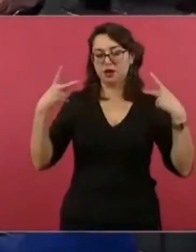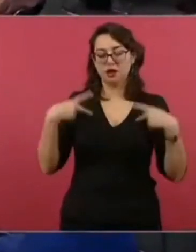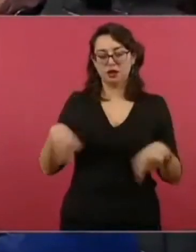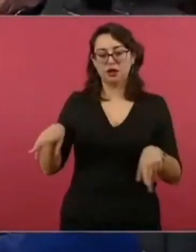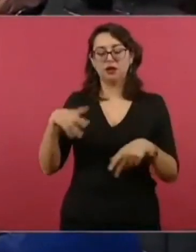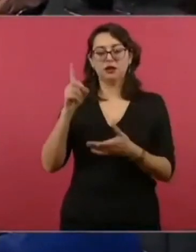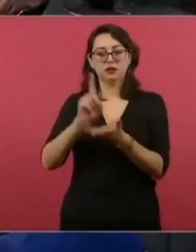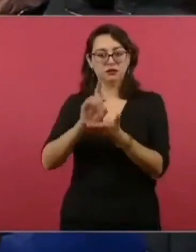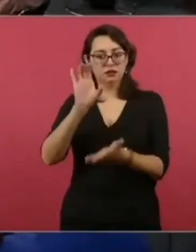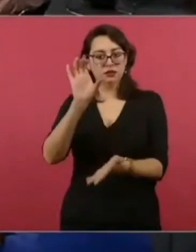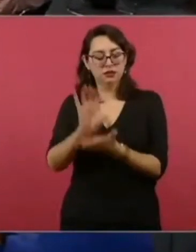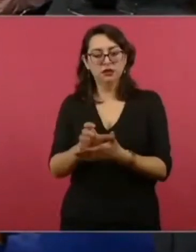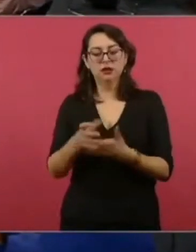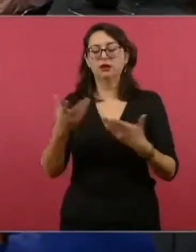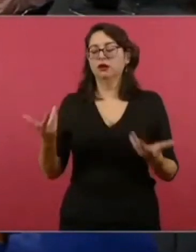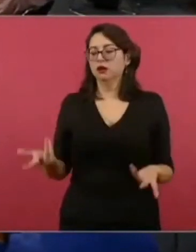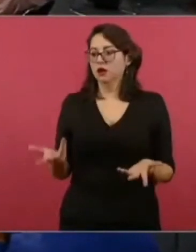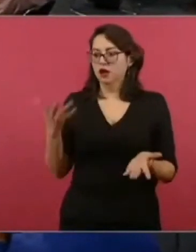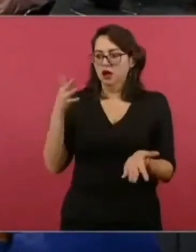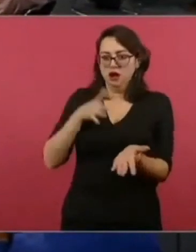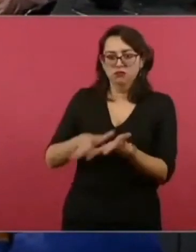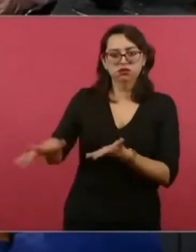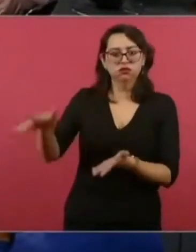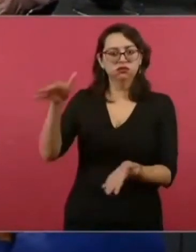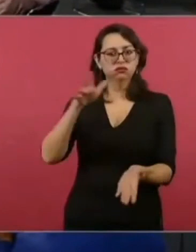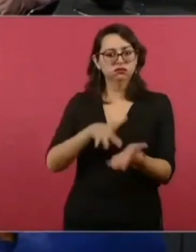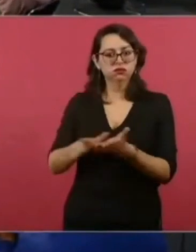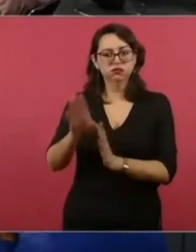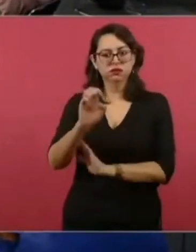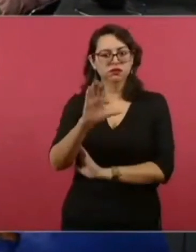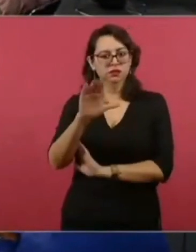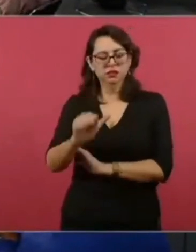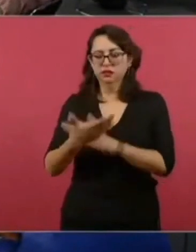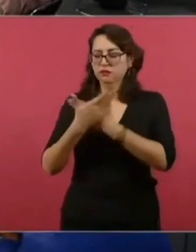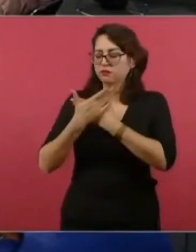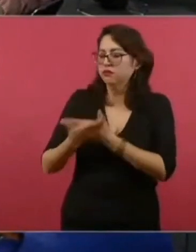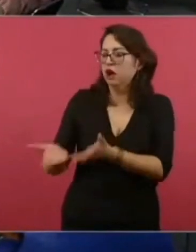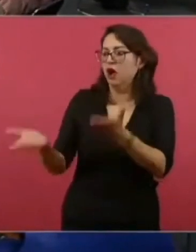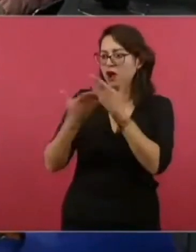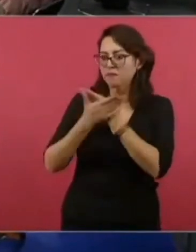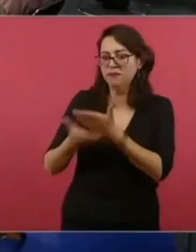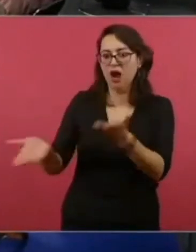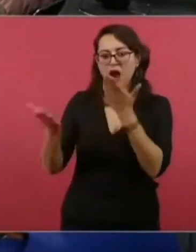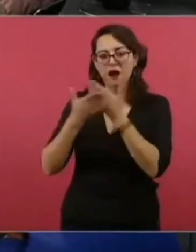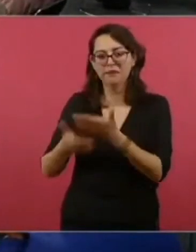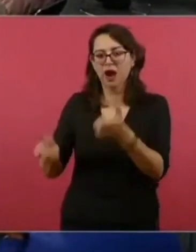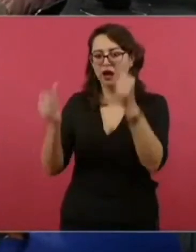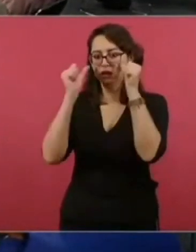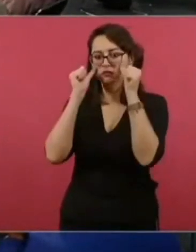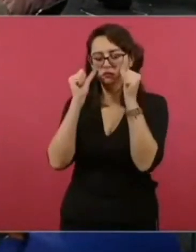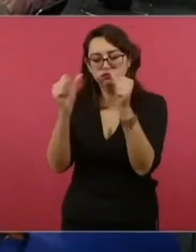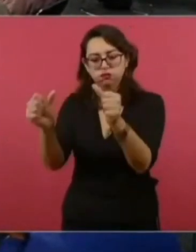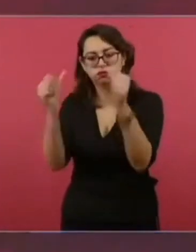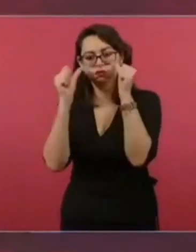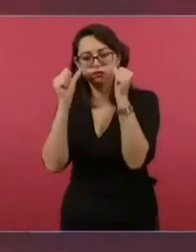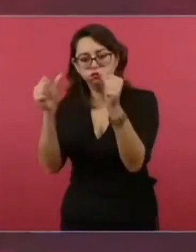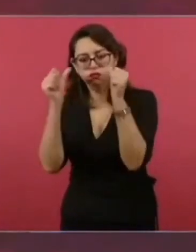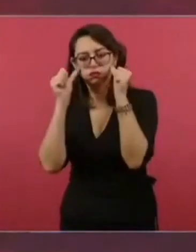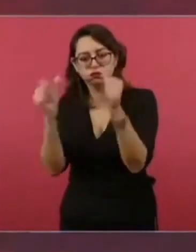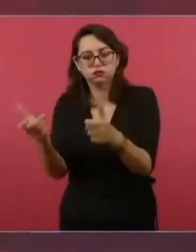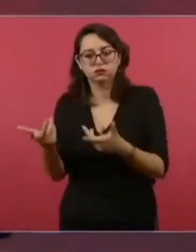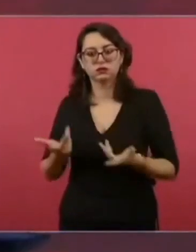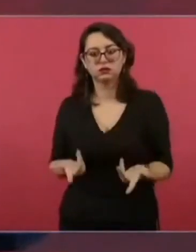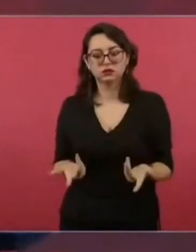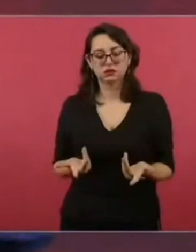mucha atención a la gente pobre. Entonces, ya no es como antes de que el